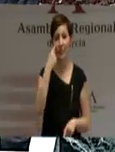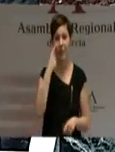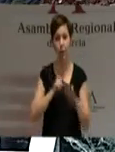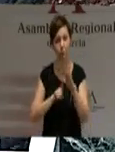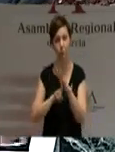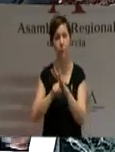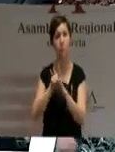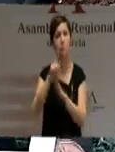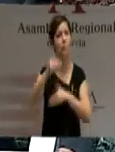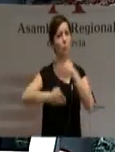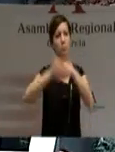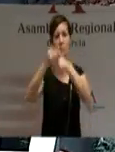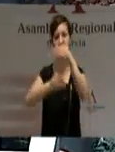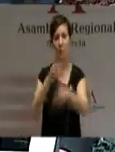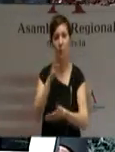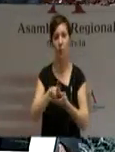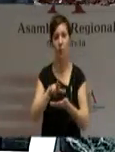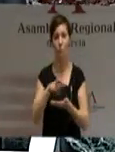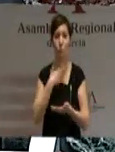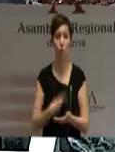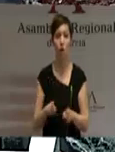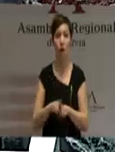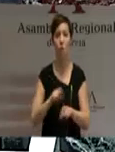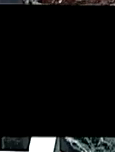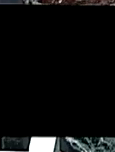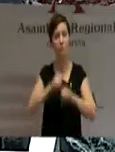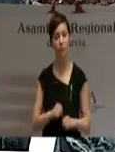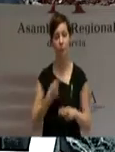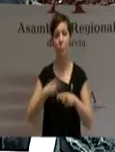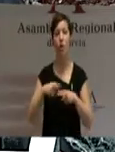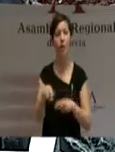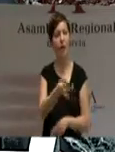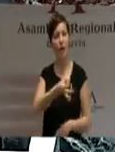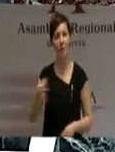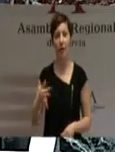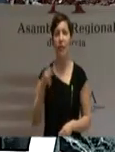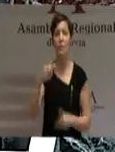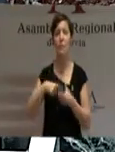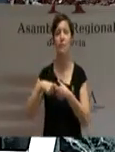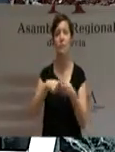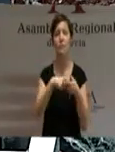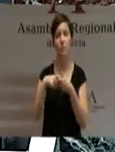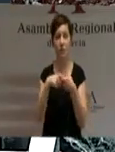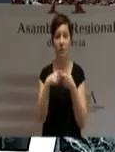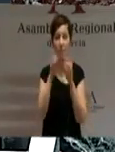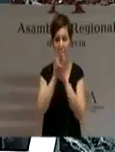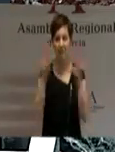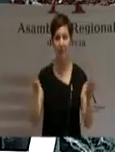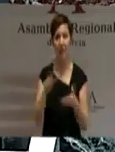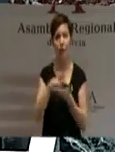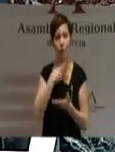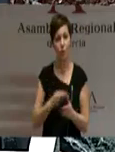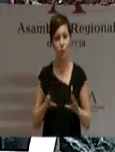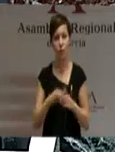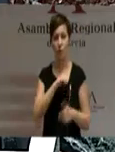institucionalmente consolidada, políticamente eficaz y socialmente compartida en torno a su región y a su autonomía.